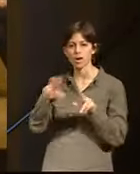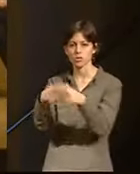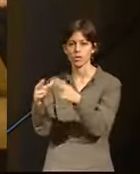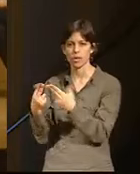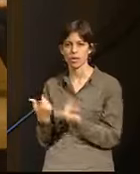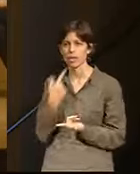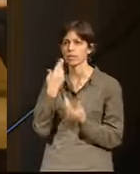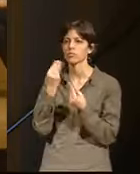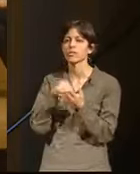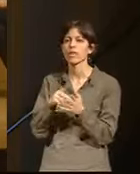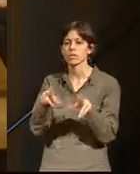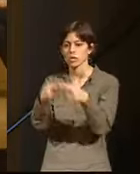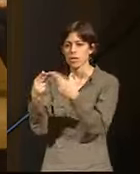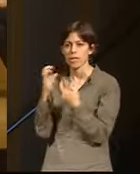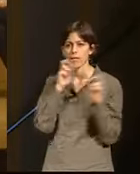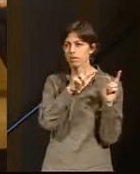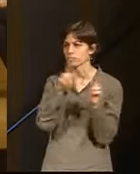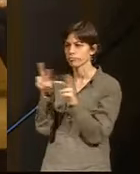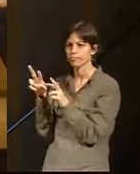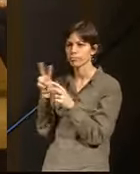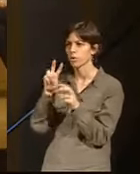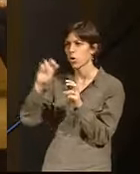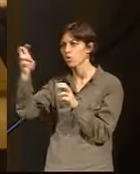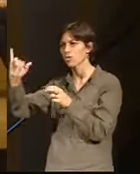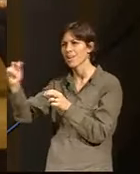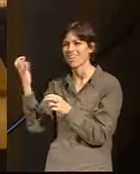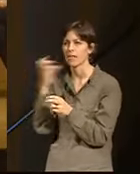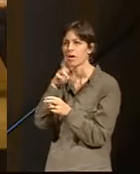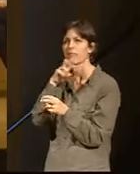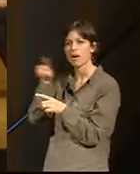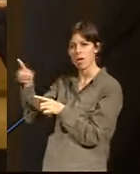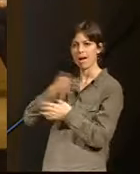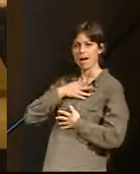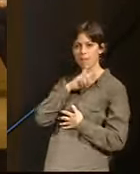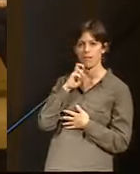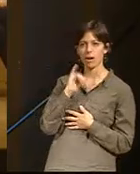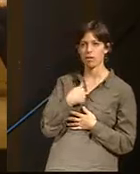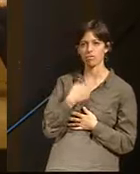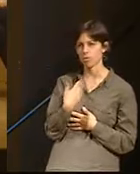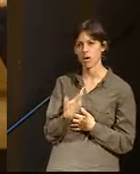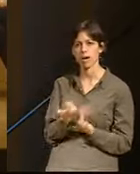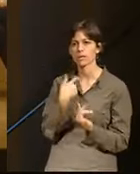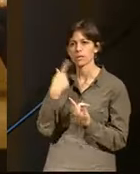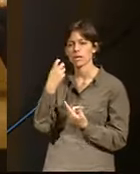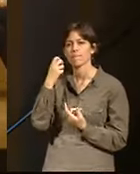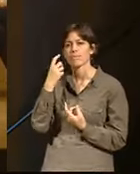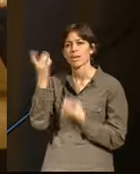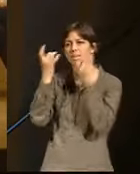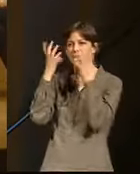muchas veces te invita a valorar lo que tienen los demás, ¿no? Y que hay que tener las ideas muy claras y ser muy fuerte para